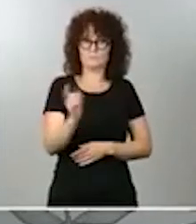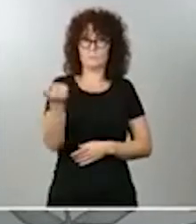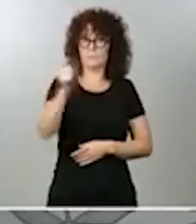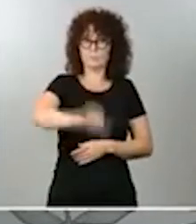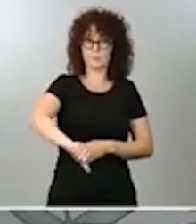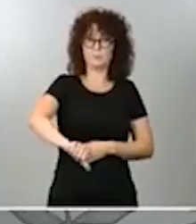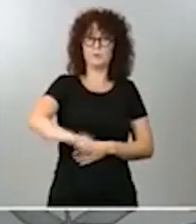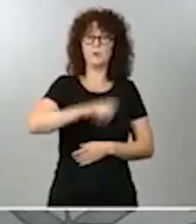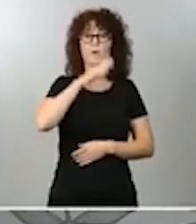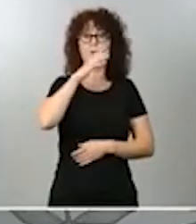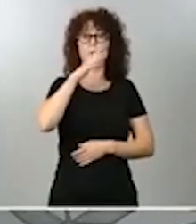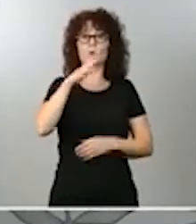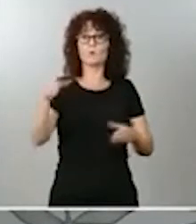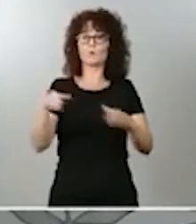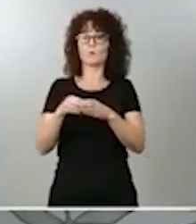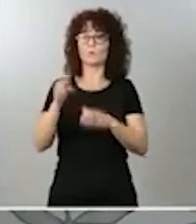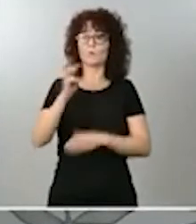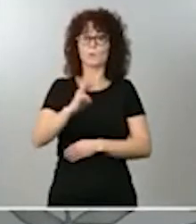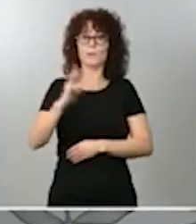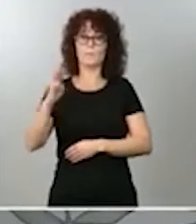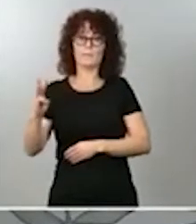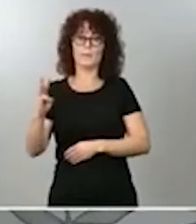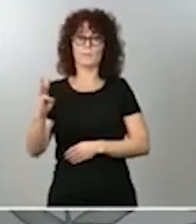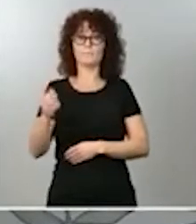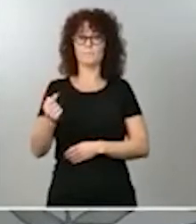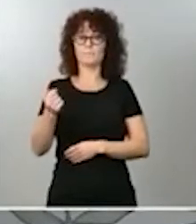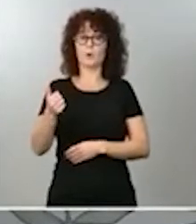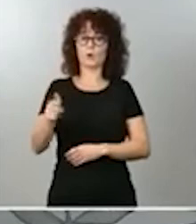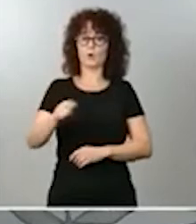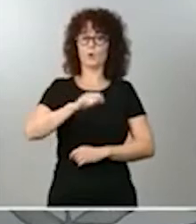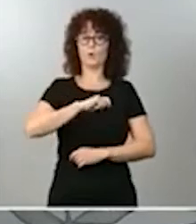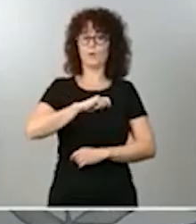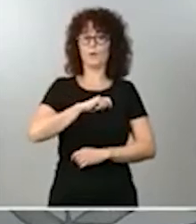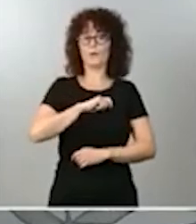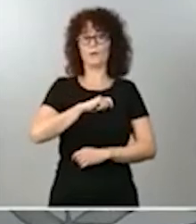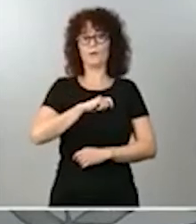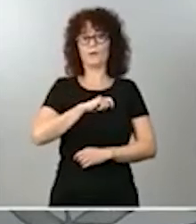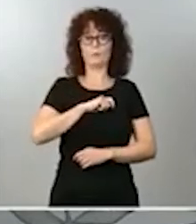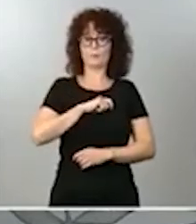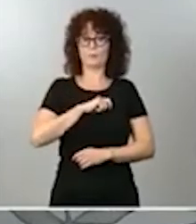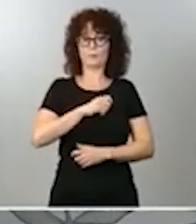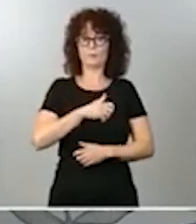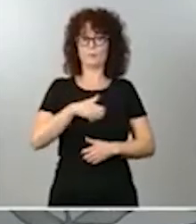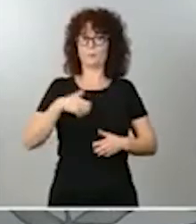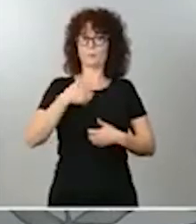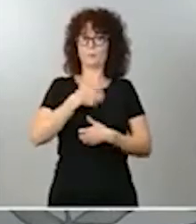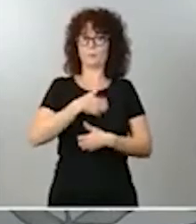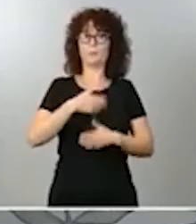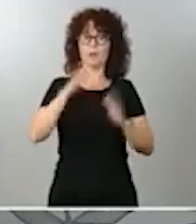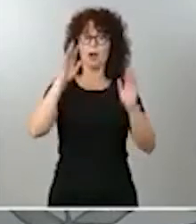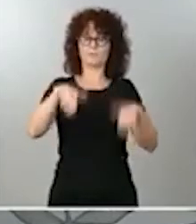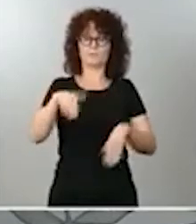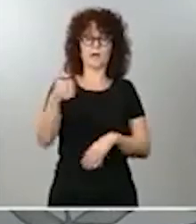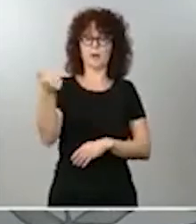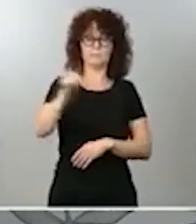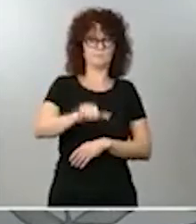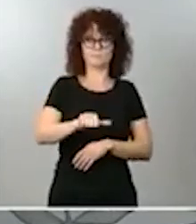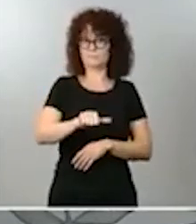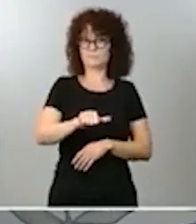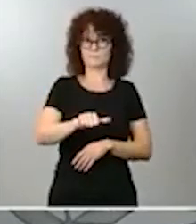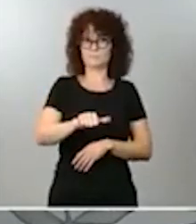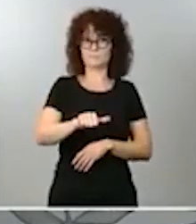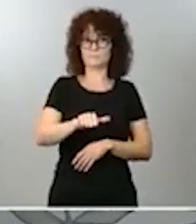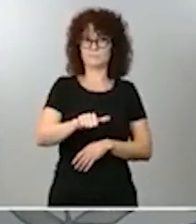al Partido Popular respecto a las tesis que defiende en su discurso, pero que finalmente no va a ser aprobada y va a ser, espero que